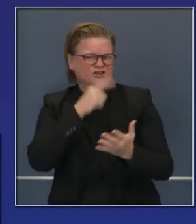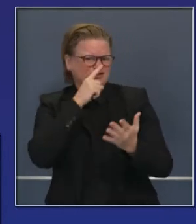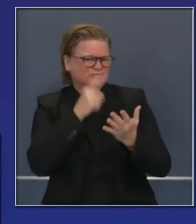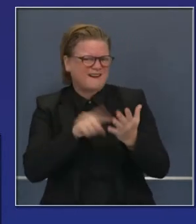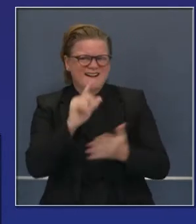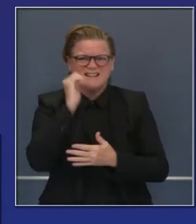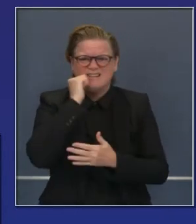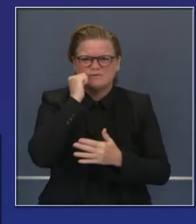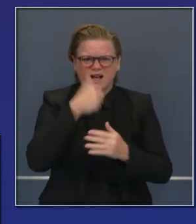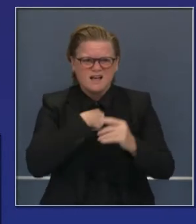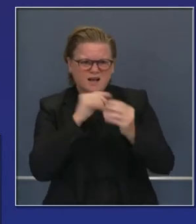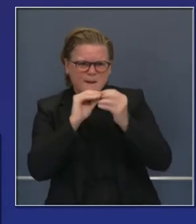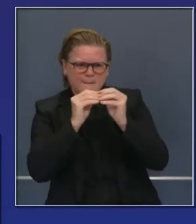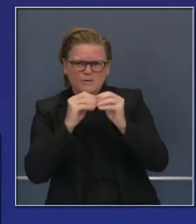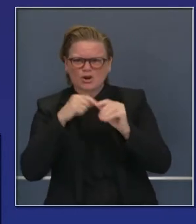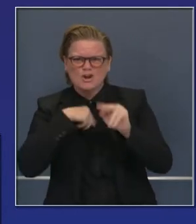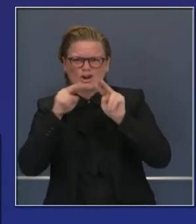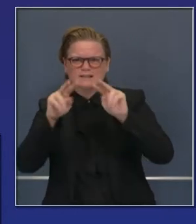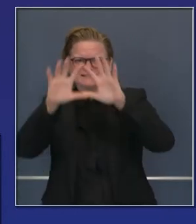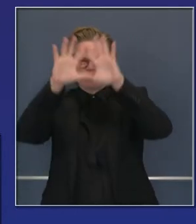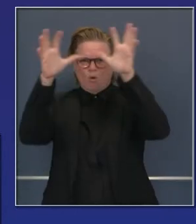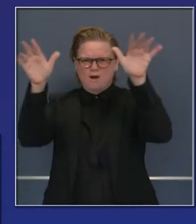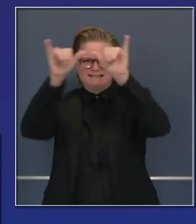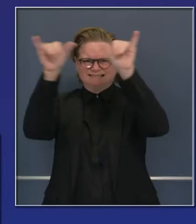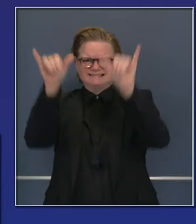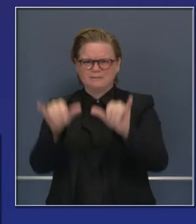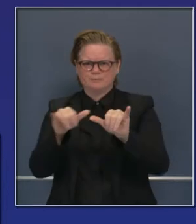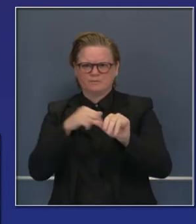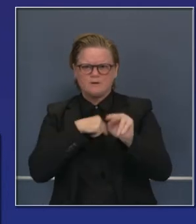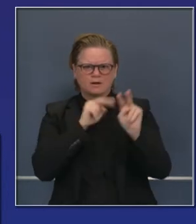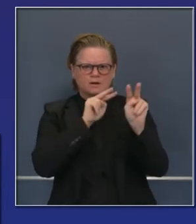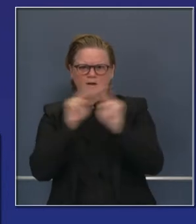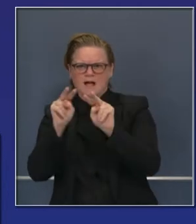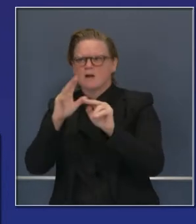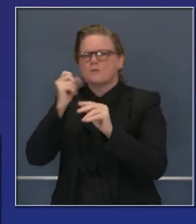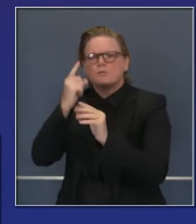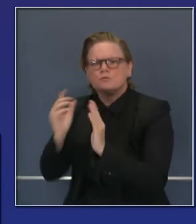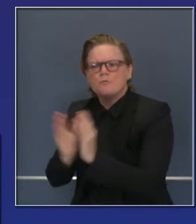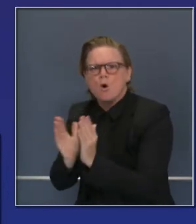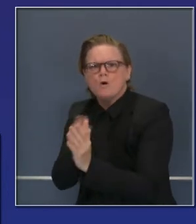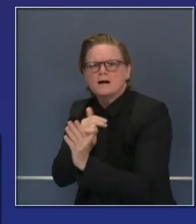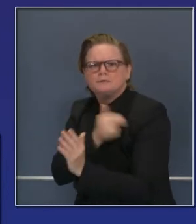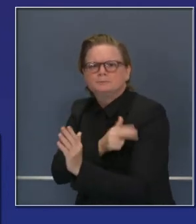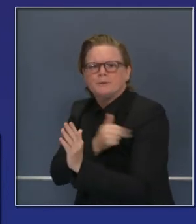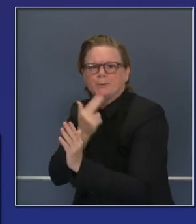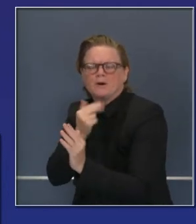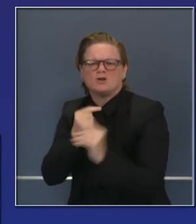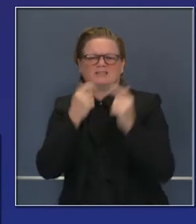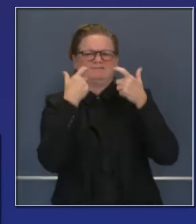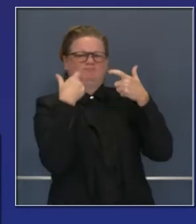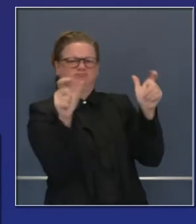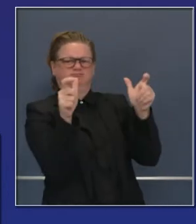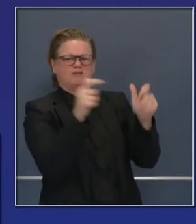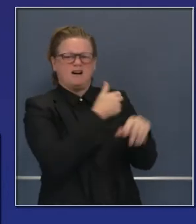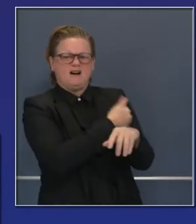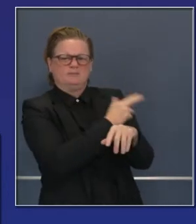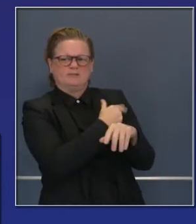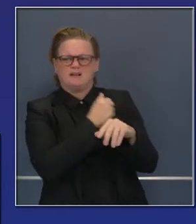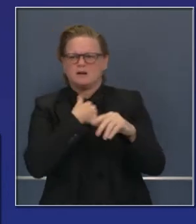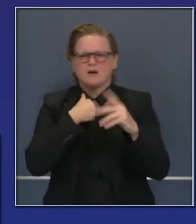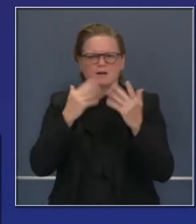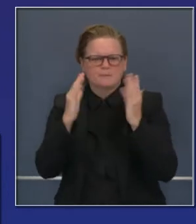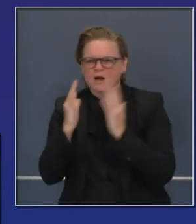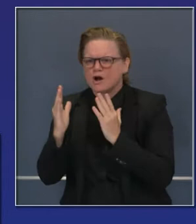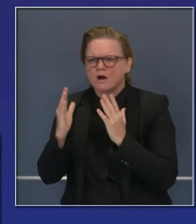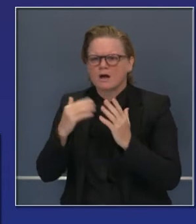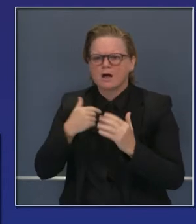equipo de nuestro, miembros de nuestro equipo de trabajo hablando con hospitales regionales que tal vez no tienen